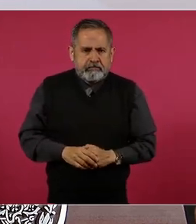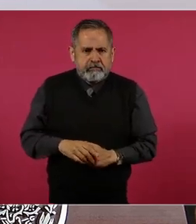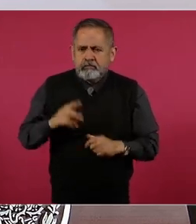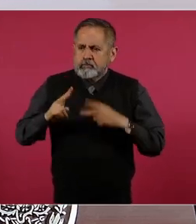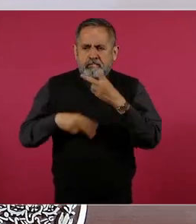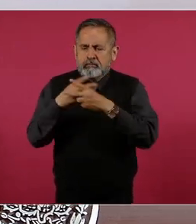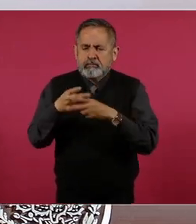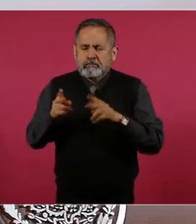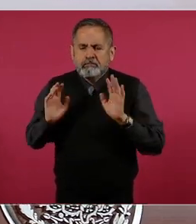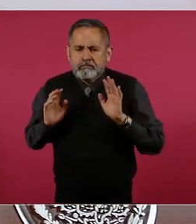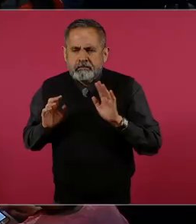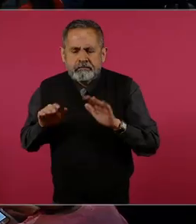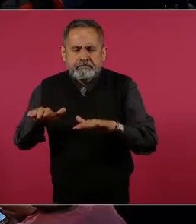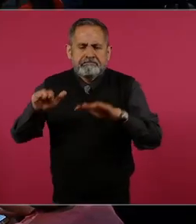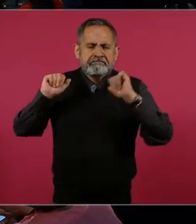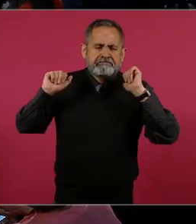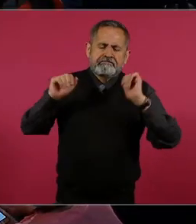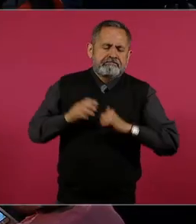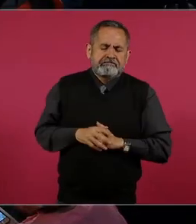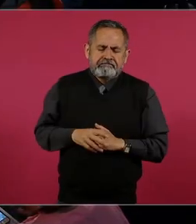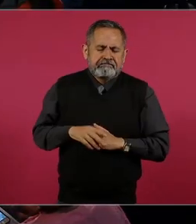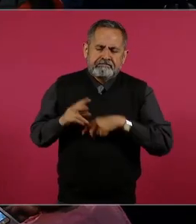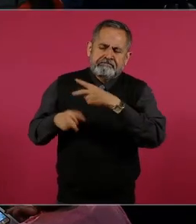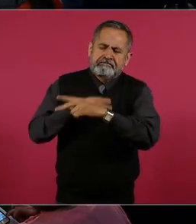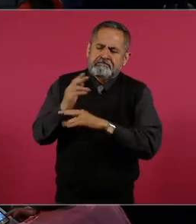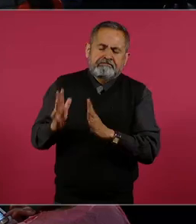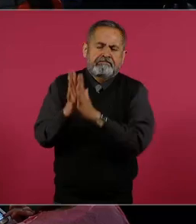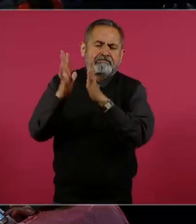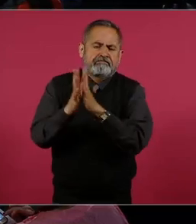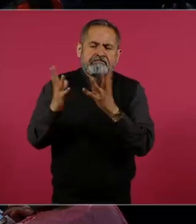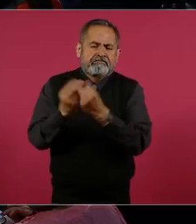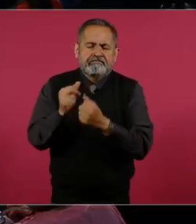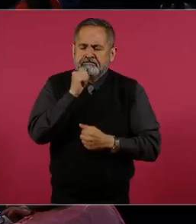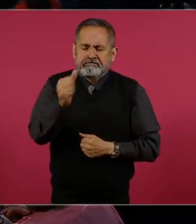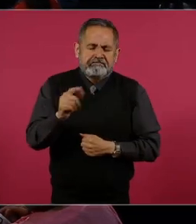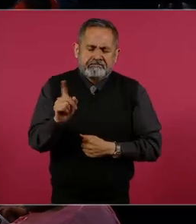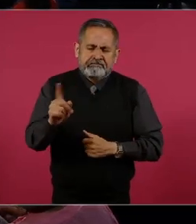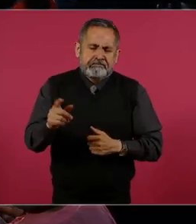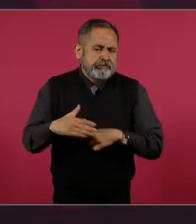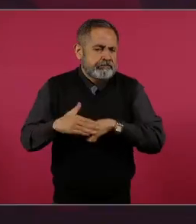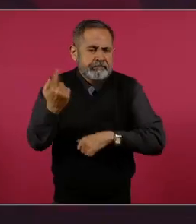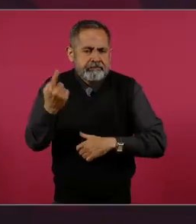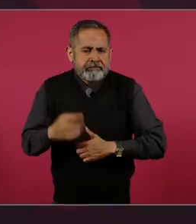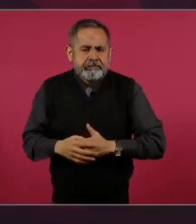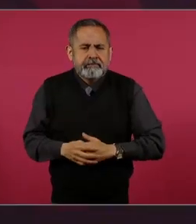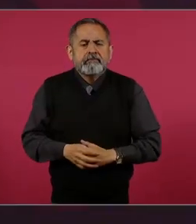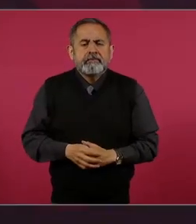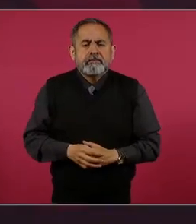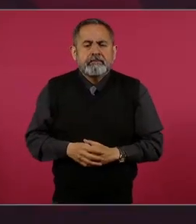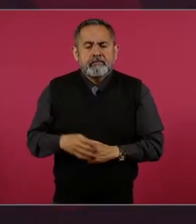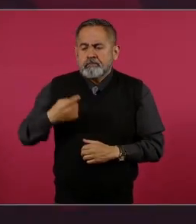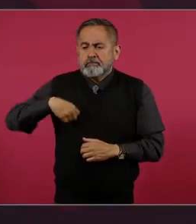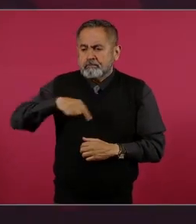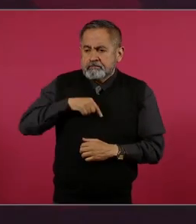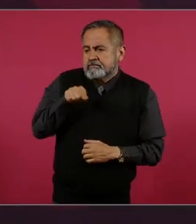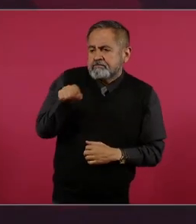a participar porque no estamos